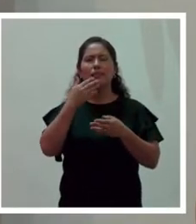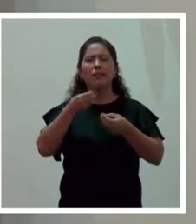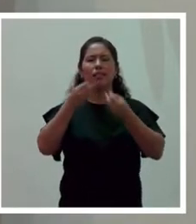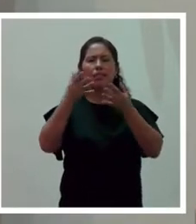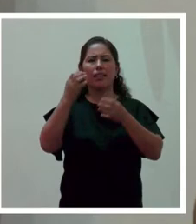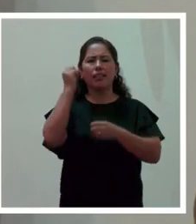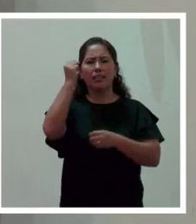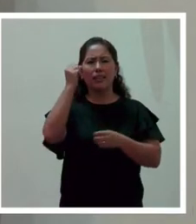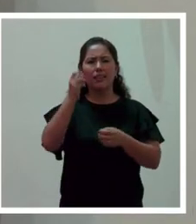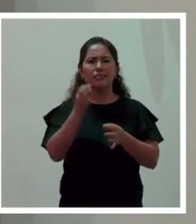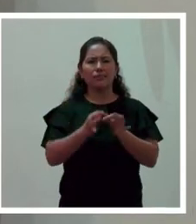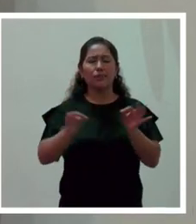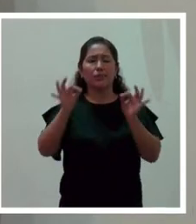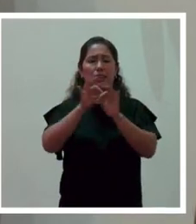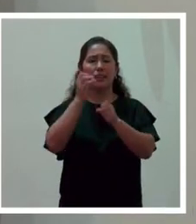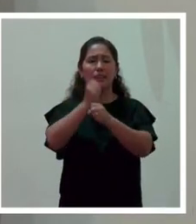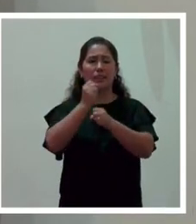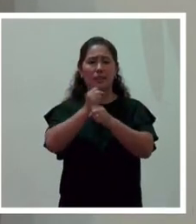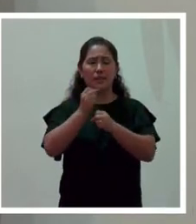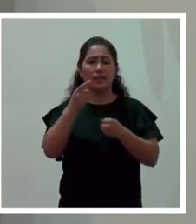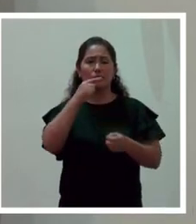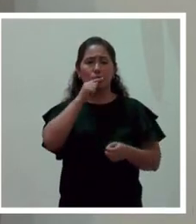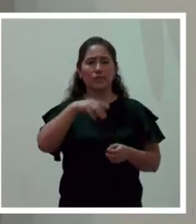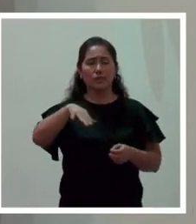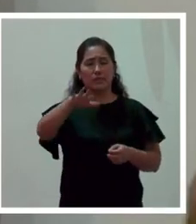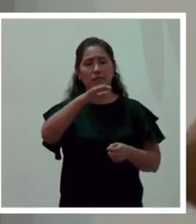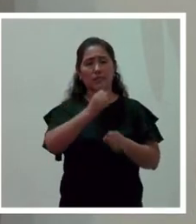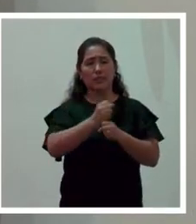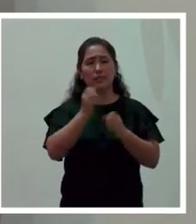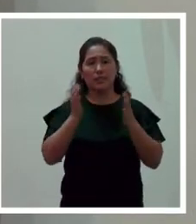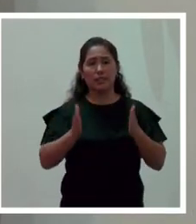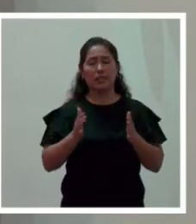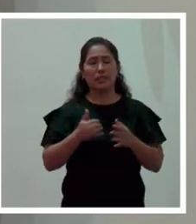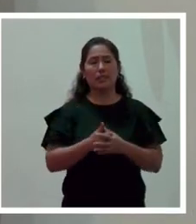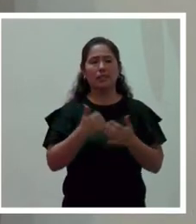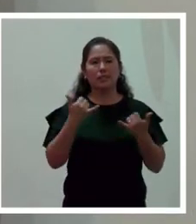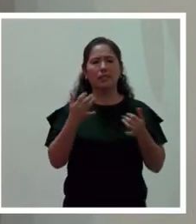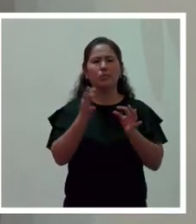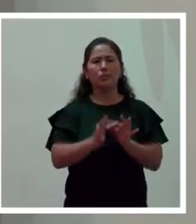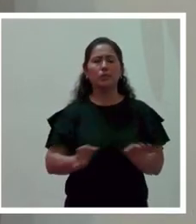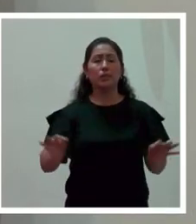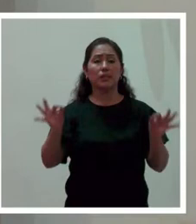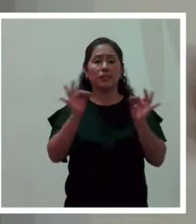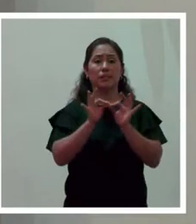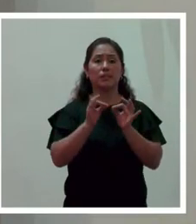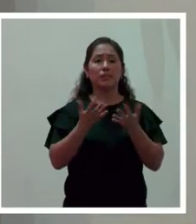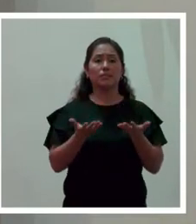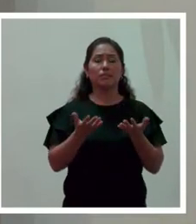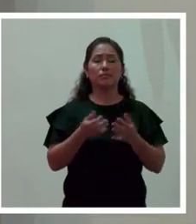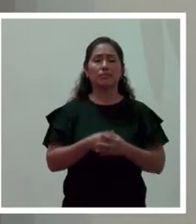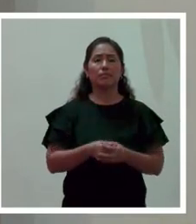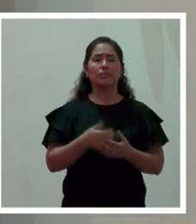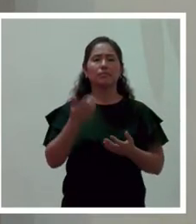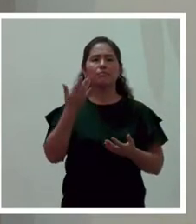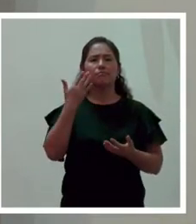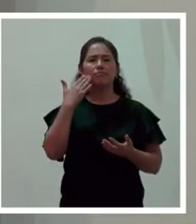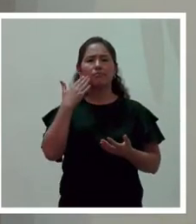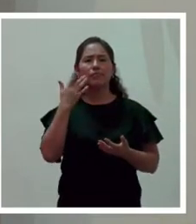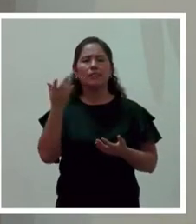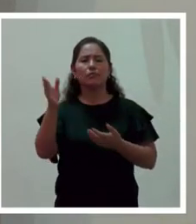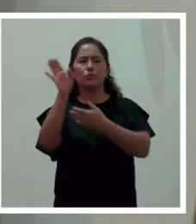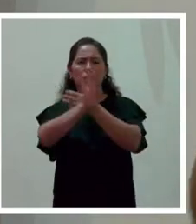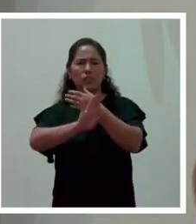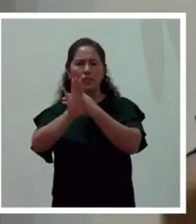derechos laborales de las mujeres que trabajan. Que obviamente es un componente muy importante para la promoción y